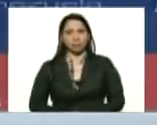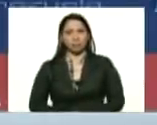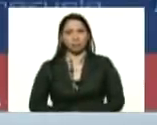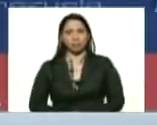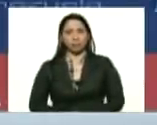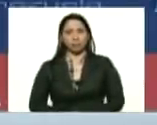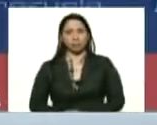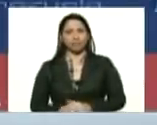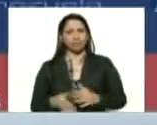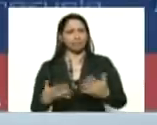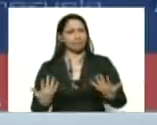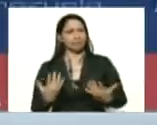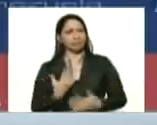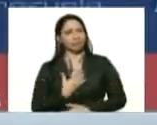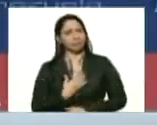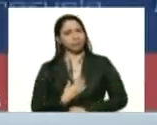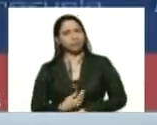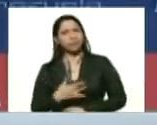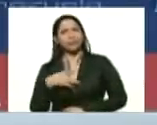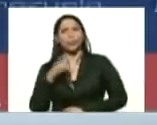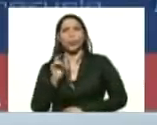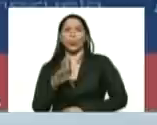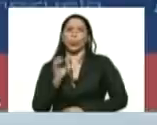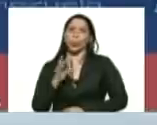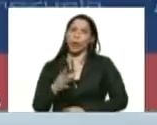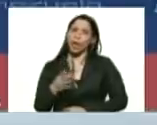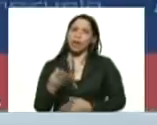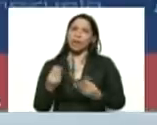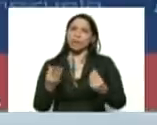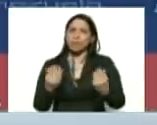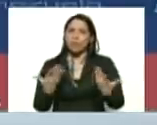esto indigna y duele a la vez me duele mucho